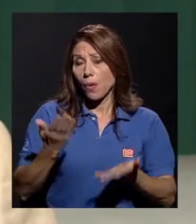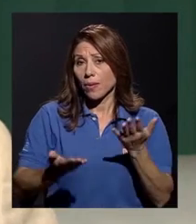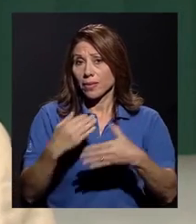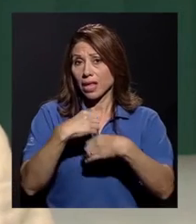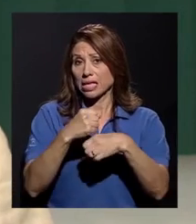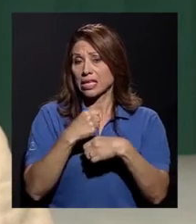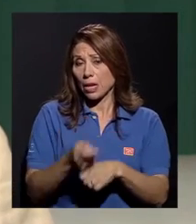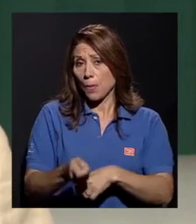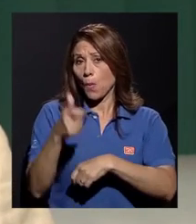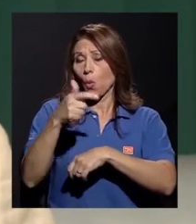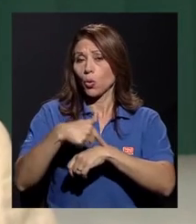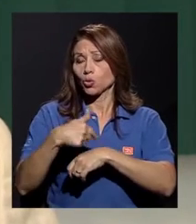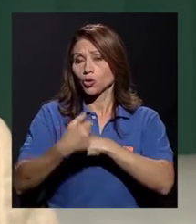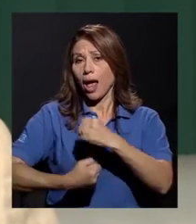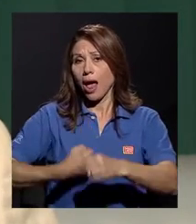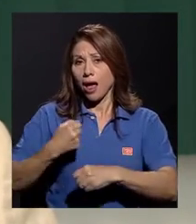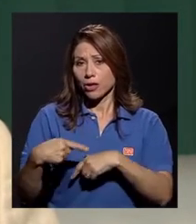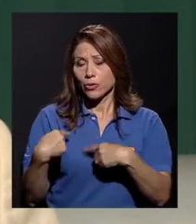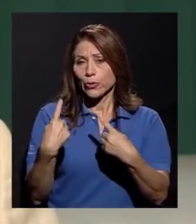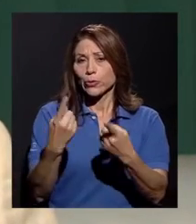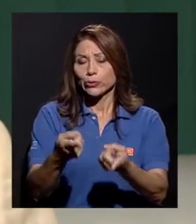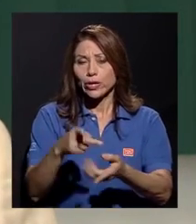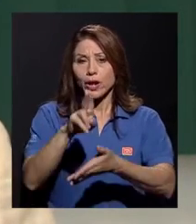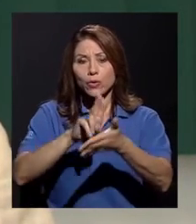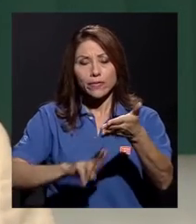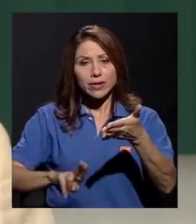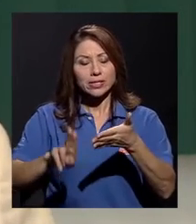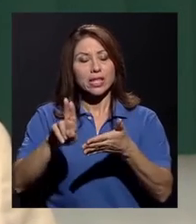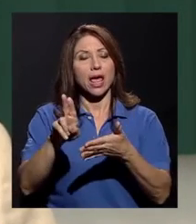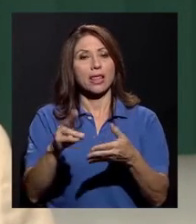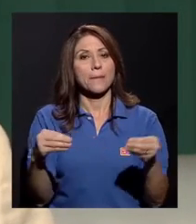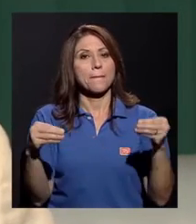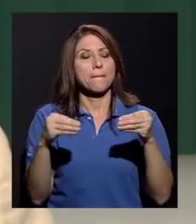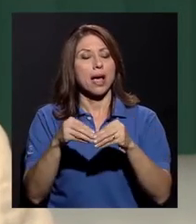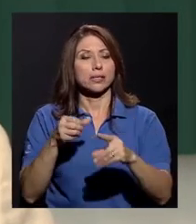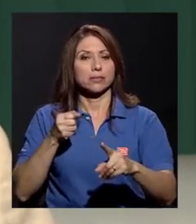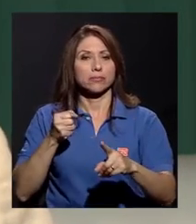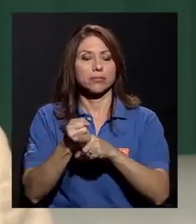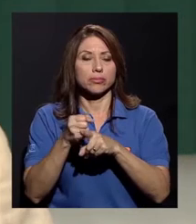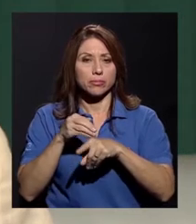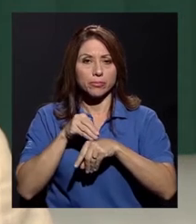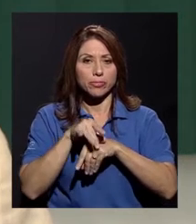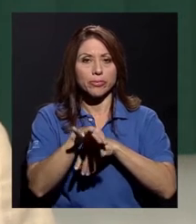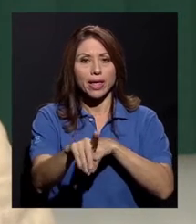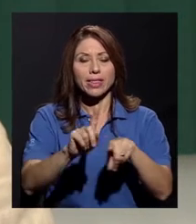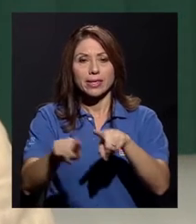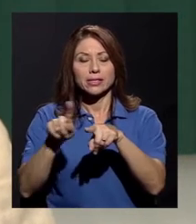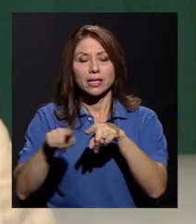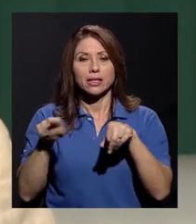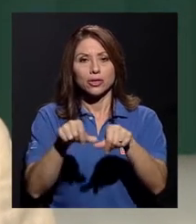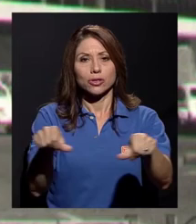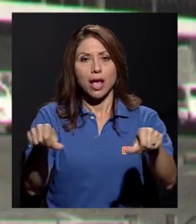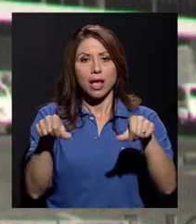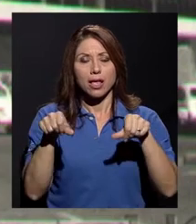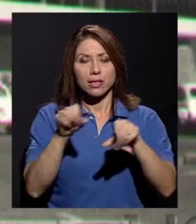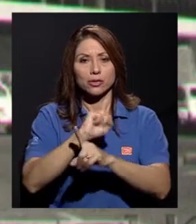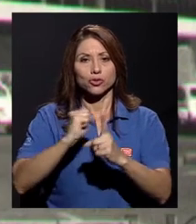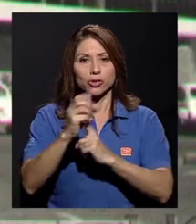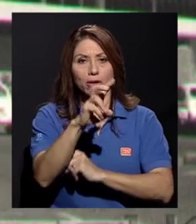universidad en unos pocos años a tener un impacto todavía mayor en distintos campos de la sociedad costarricense.